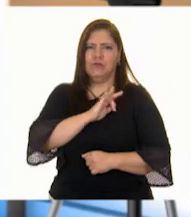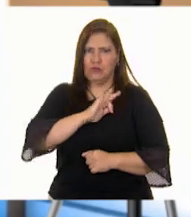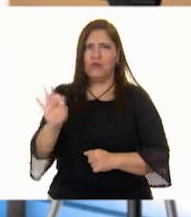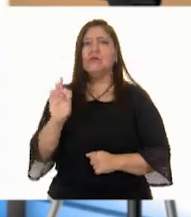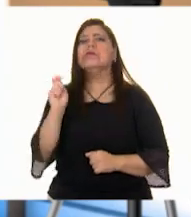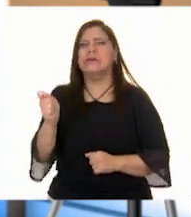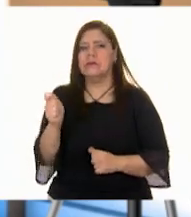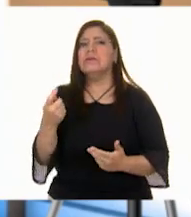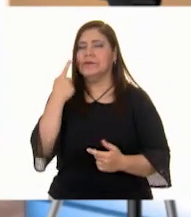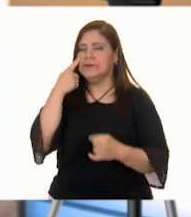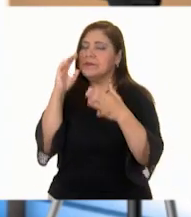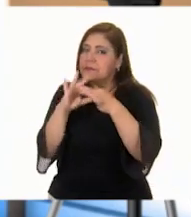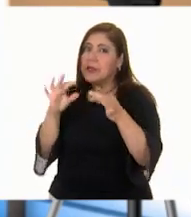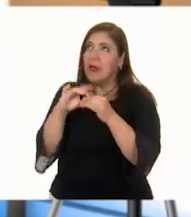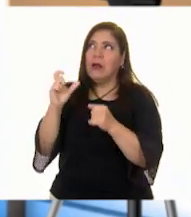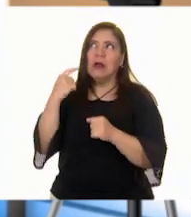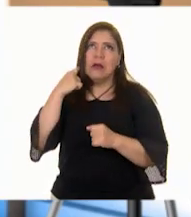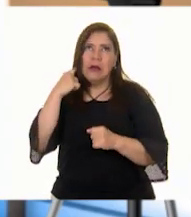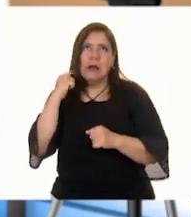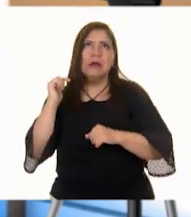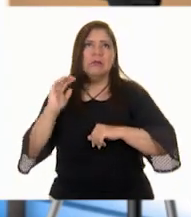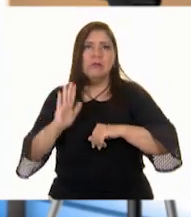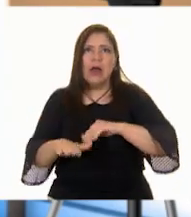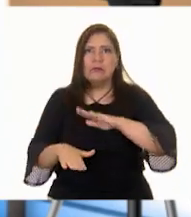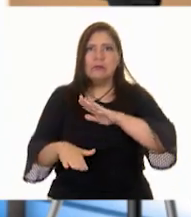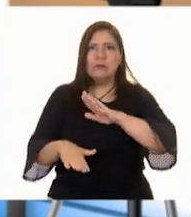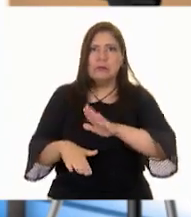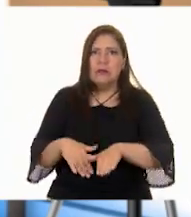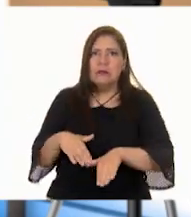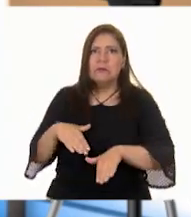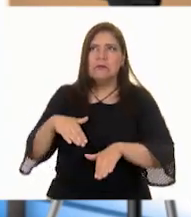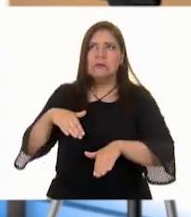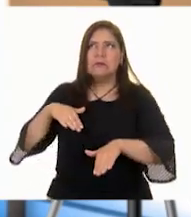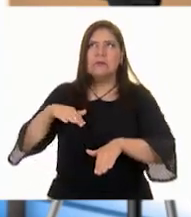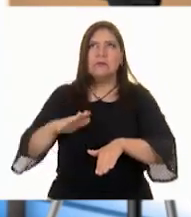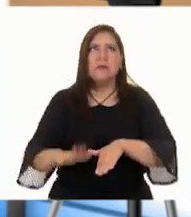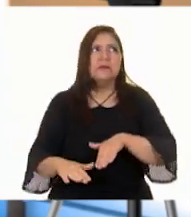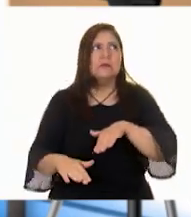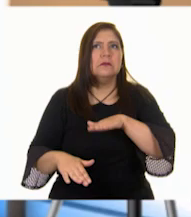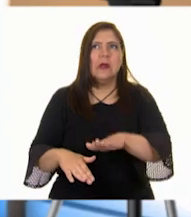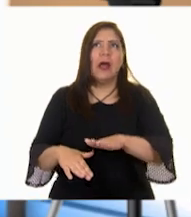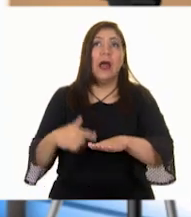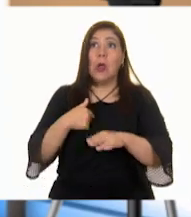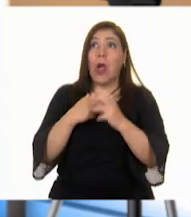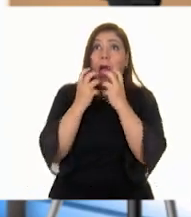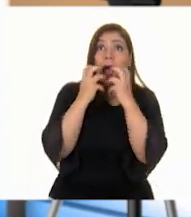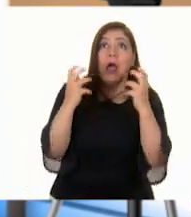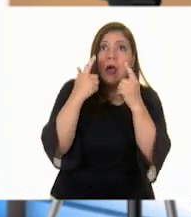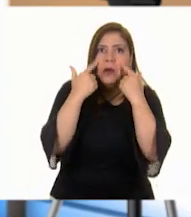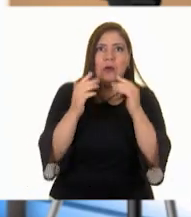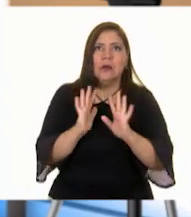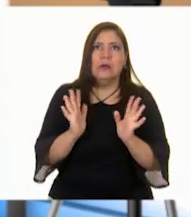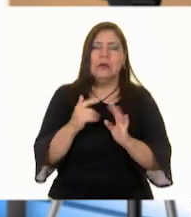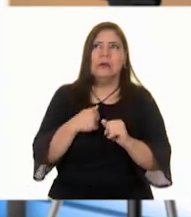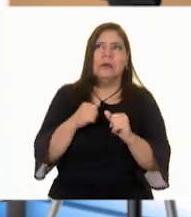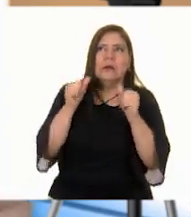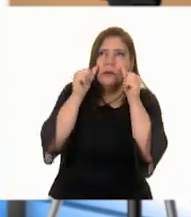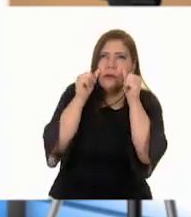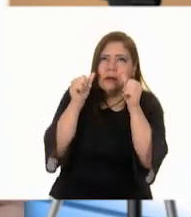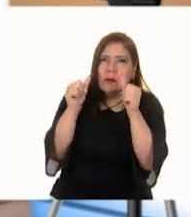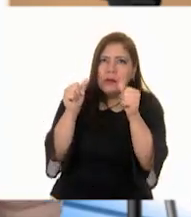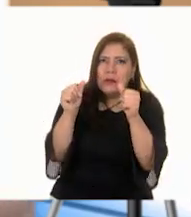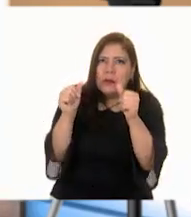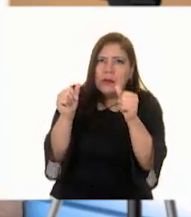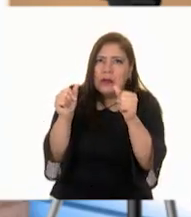sigo contando. Al escuchar los pasos... ¡Pah! No grité ni lloré. Ajá. Estuve atento